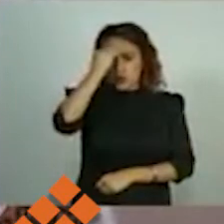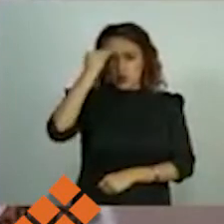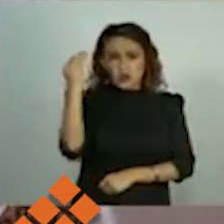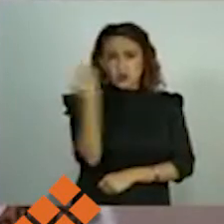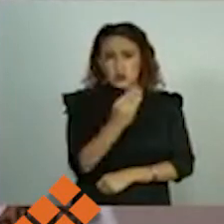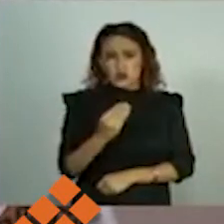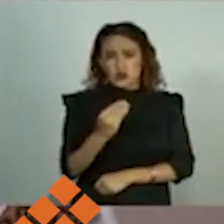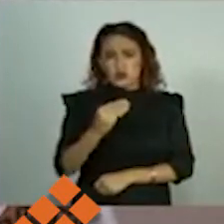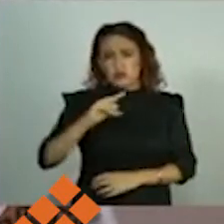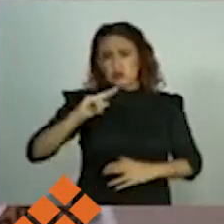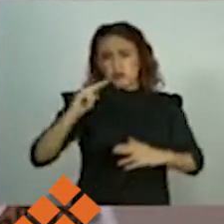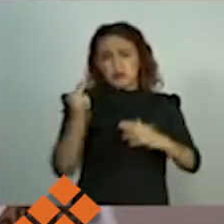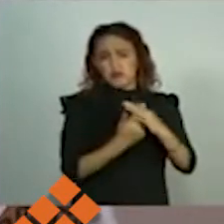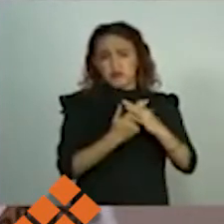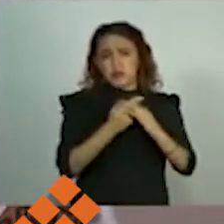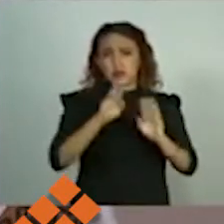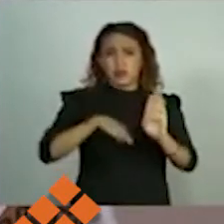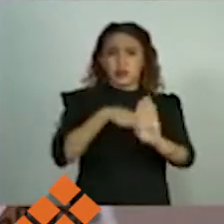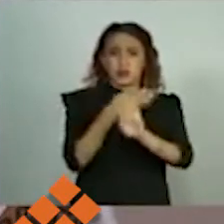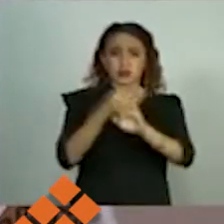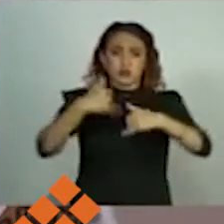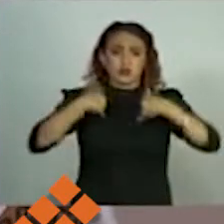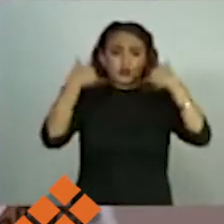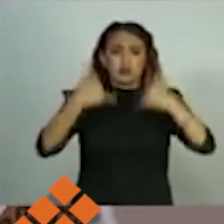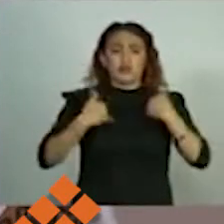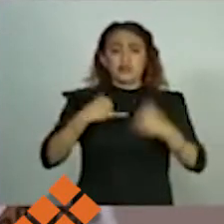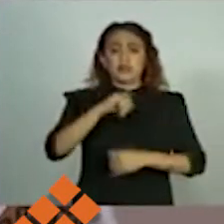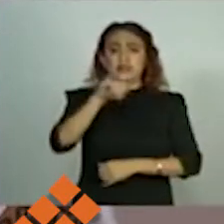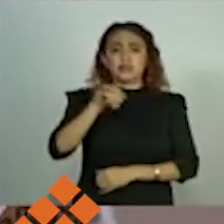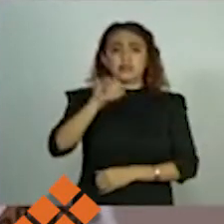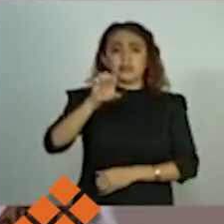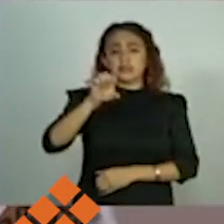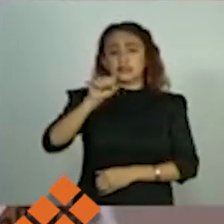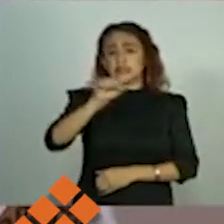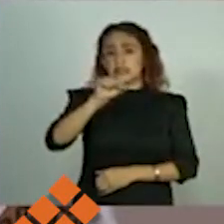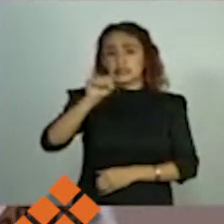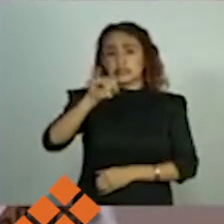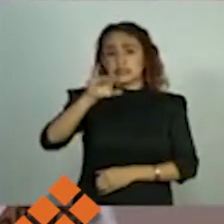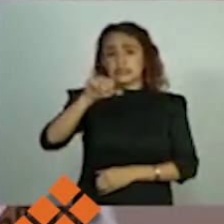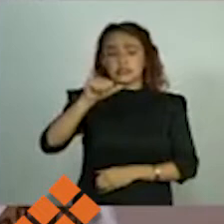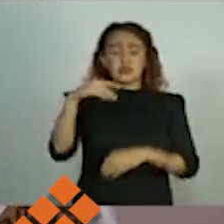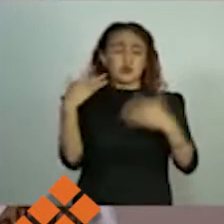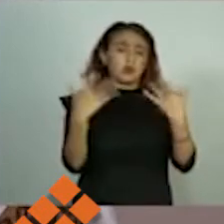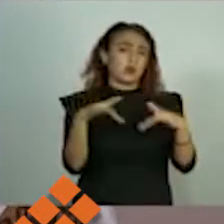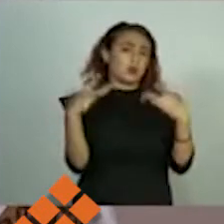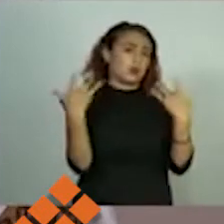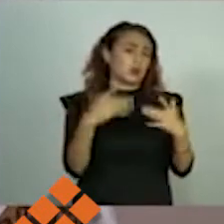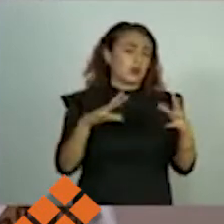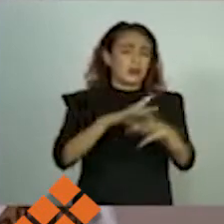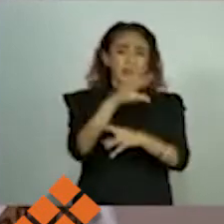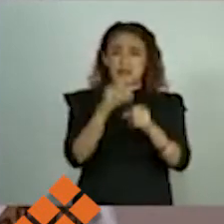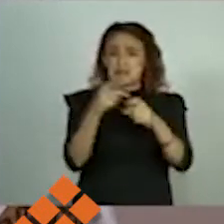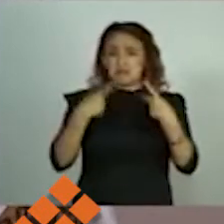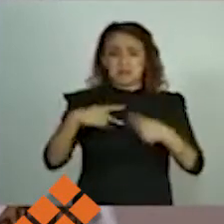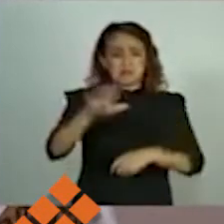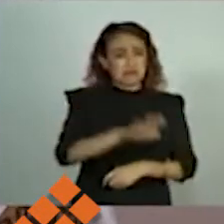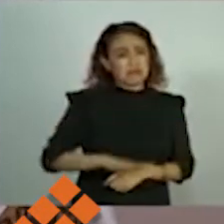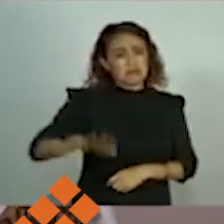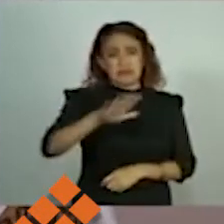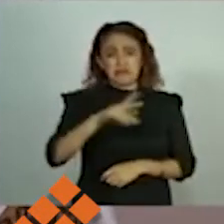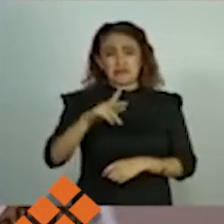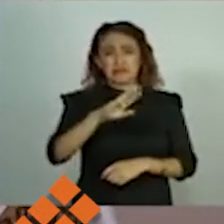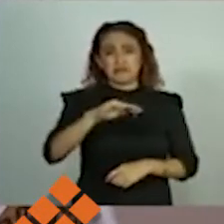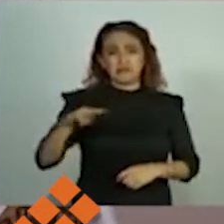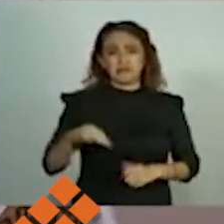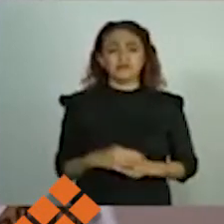condenable crimen en contra de la joven Jessica, que nos ha consternado a todas y a todos.